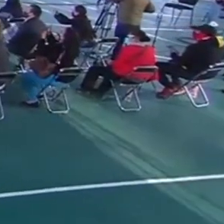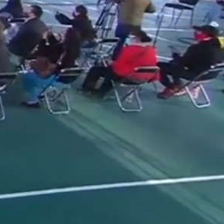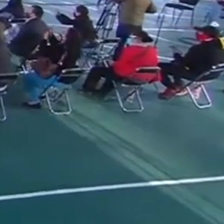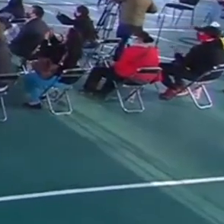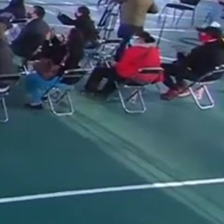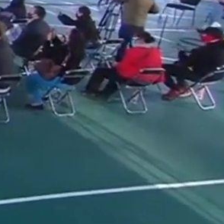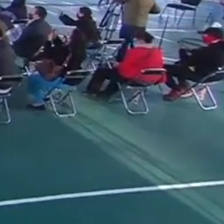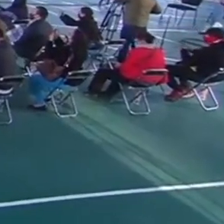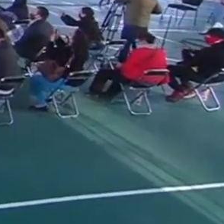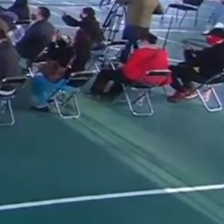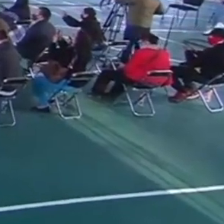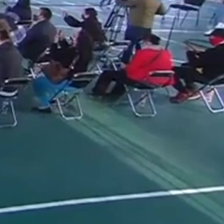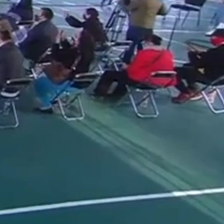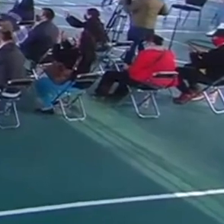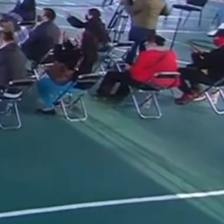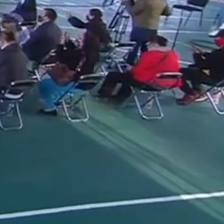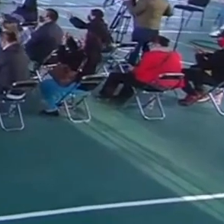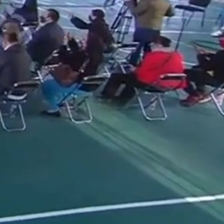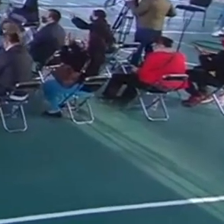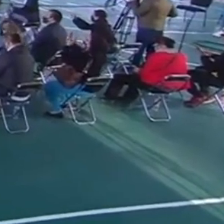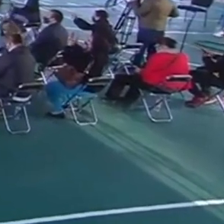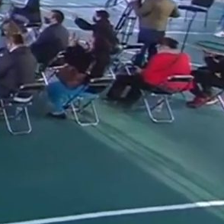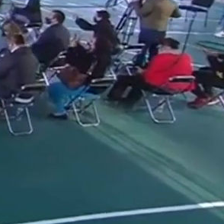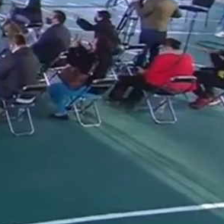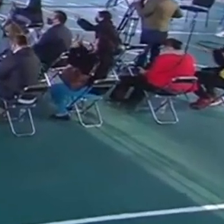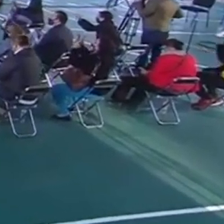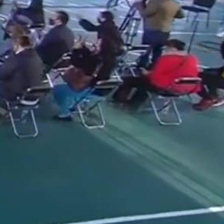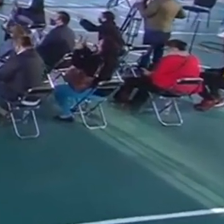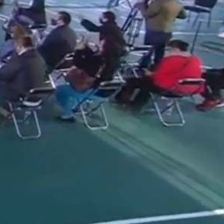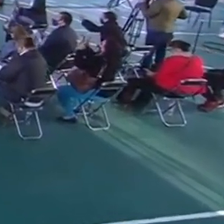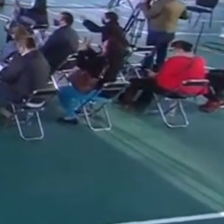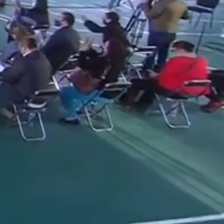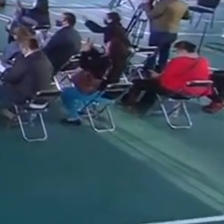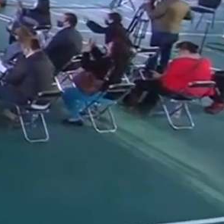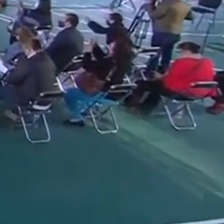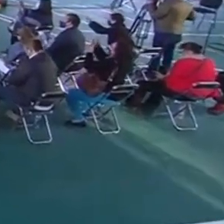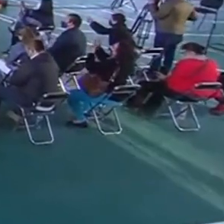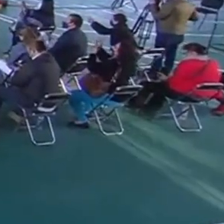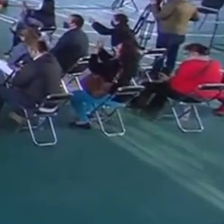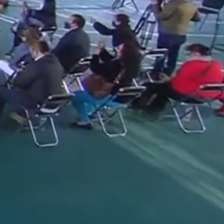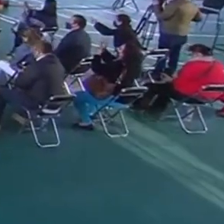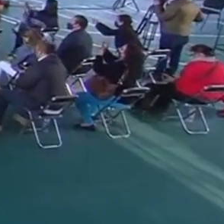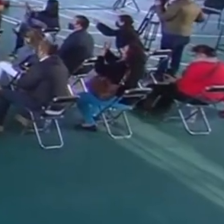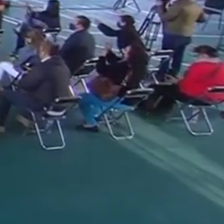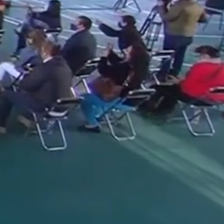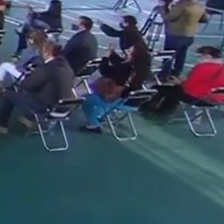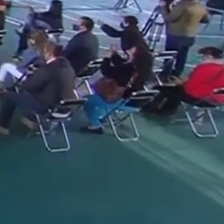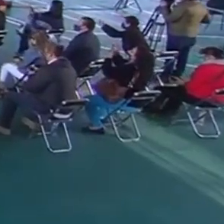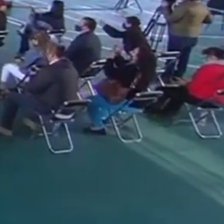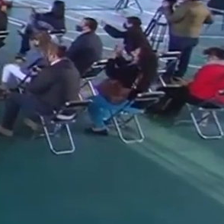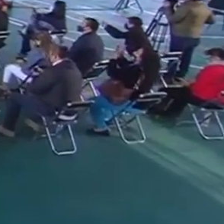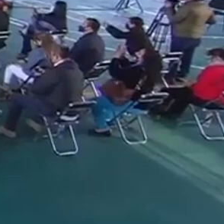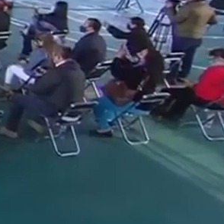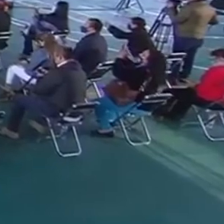tiempo del centro, pero ya estamos aquí, vamos a informar sobre